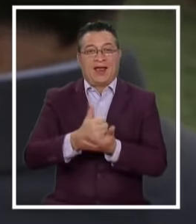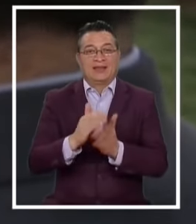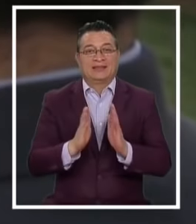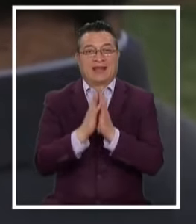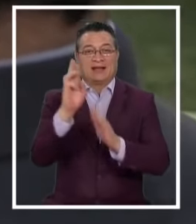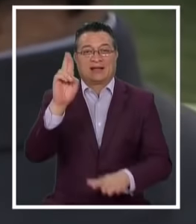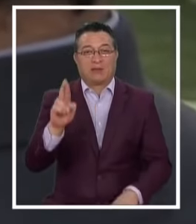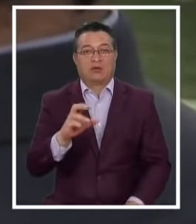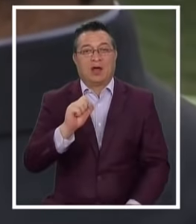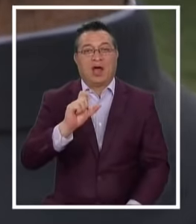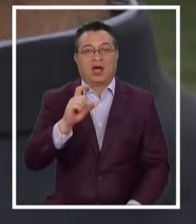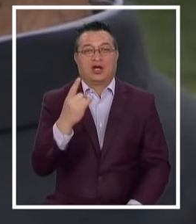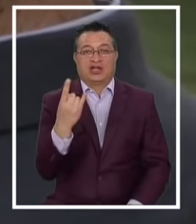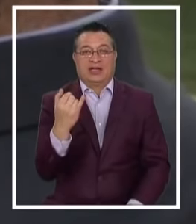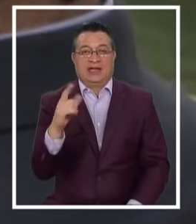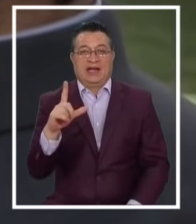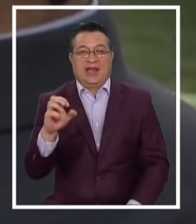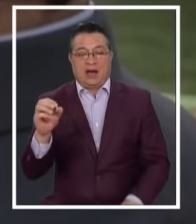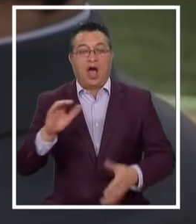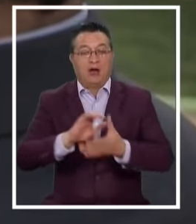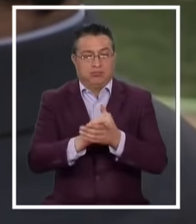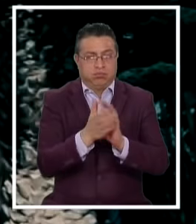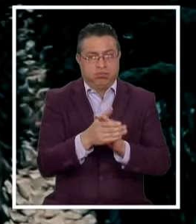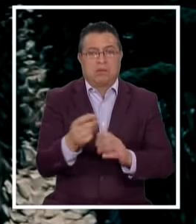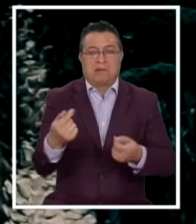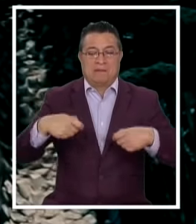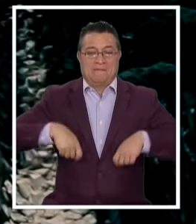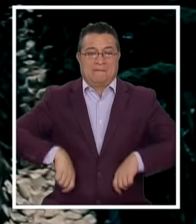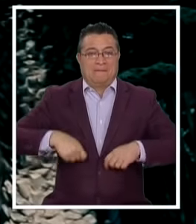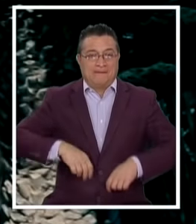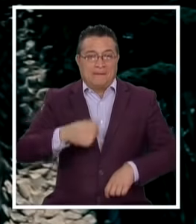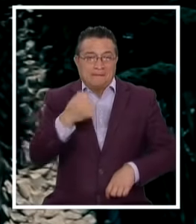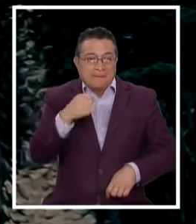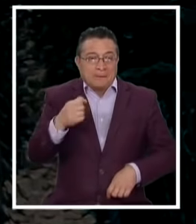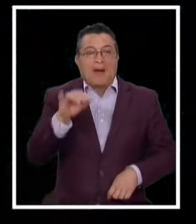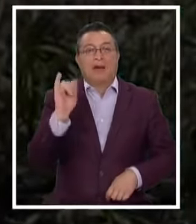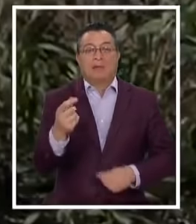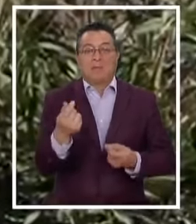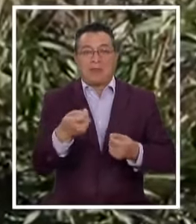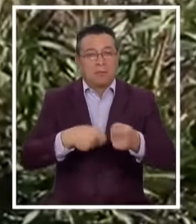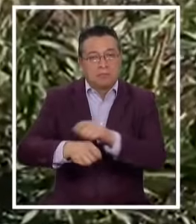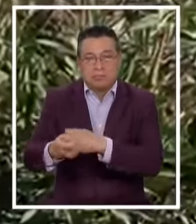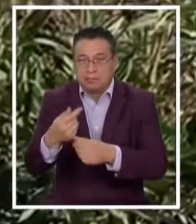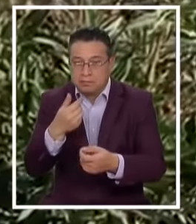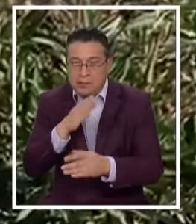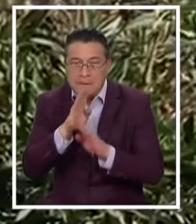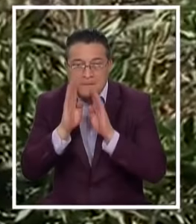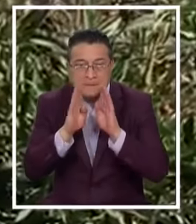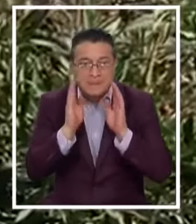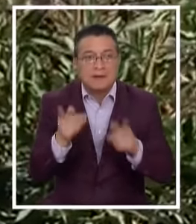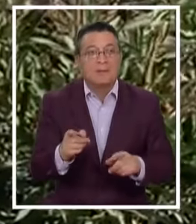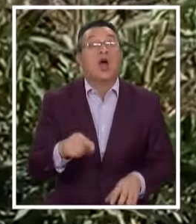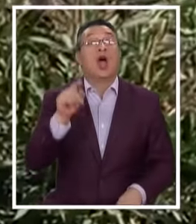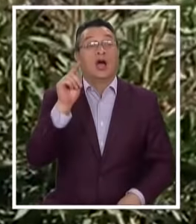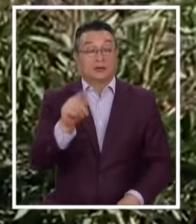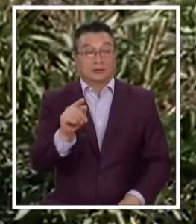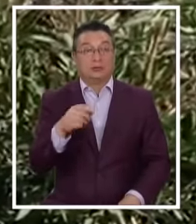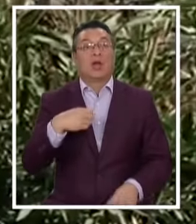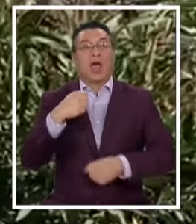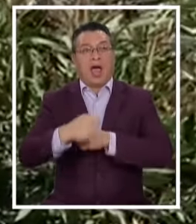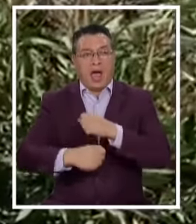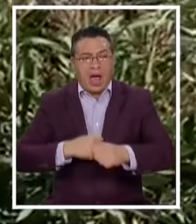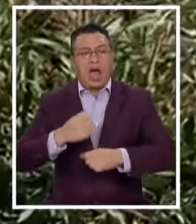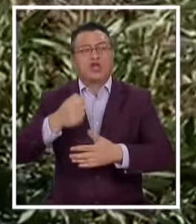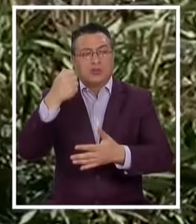Miguel Ángel Aguilera Por delitos de cohecho Enriquecimiento ilícito Y lavado de dinero Esto implica Una lucha de años